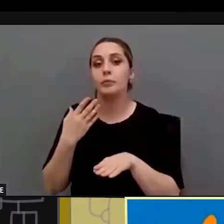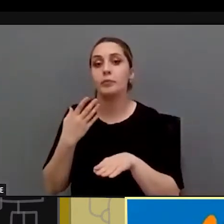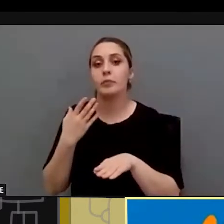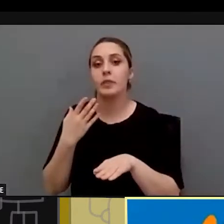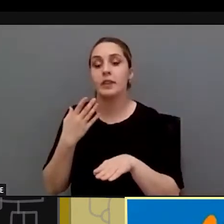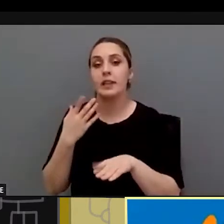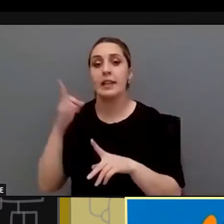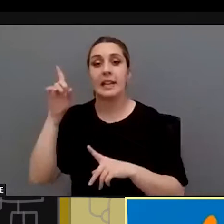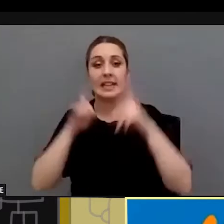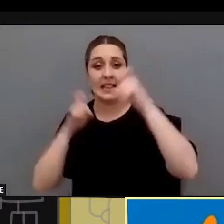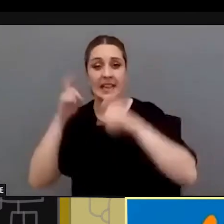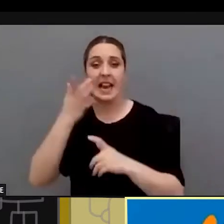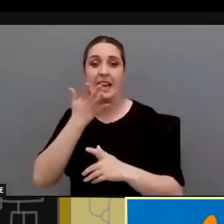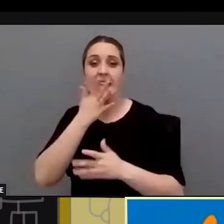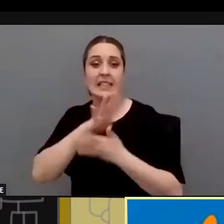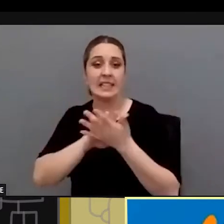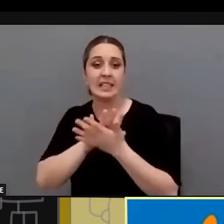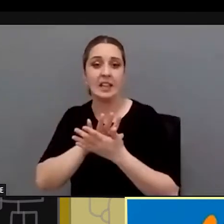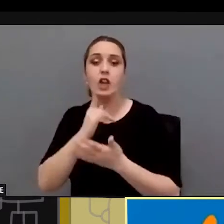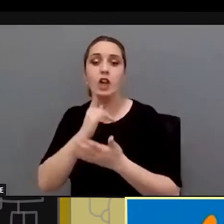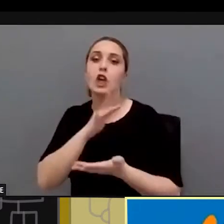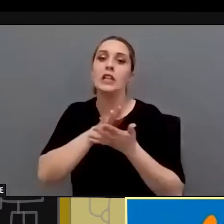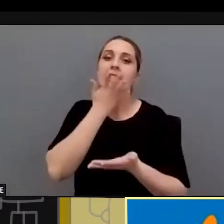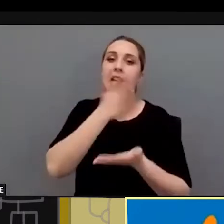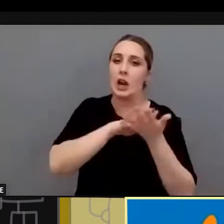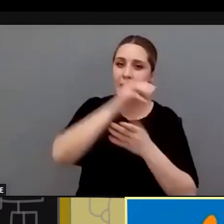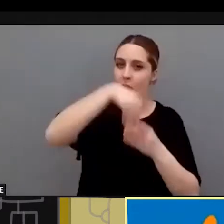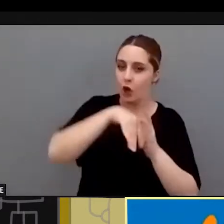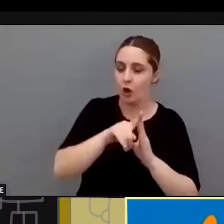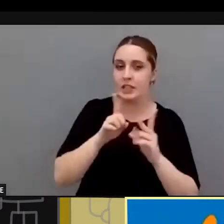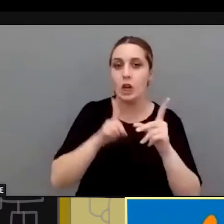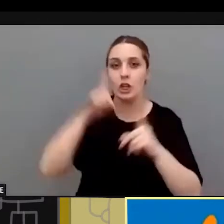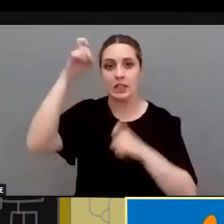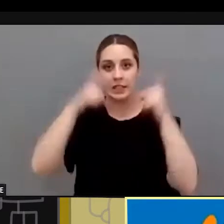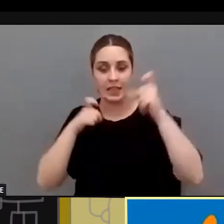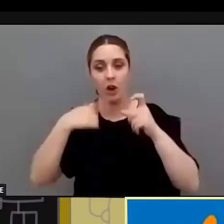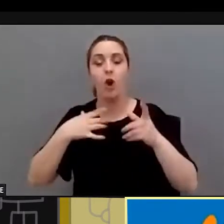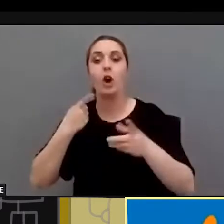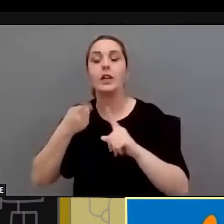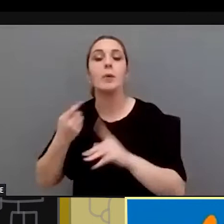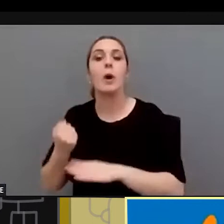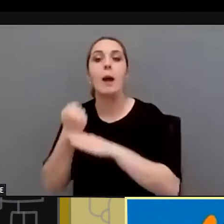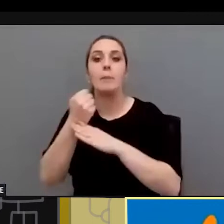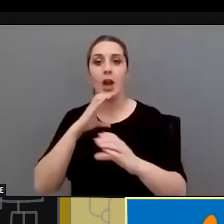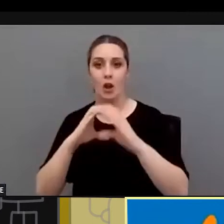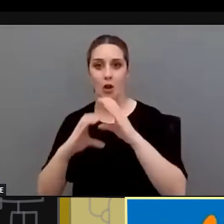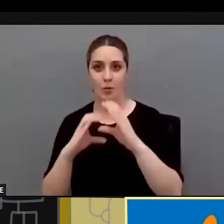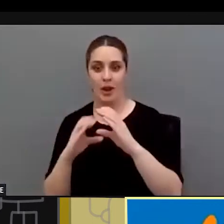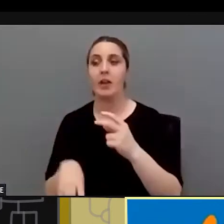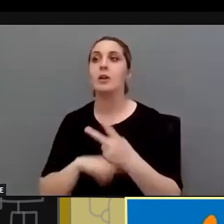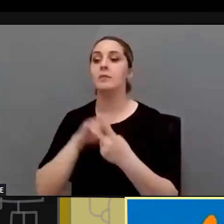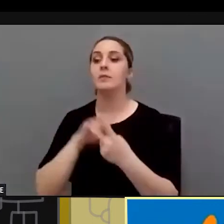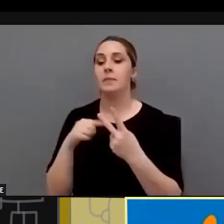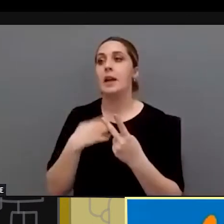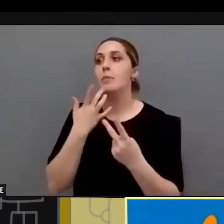señales signos no signos de lengua de signos sino signos que permitan apoyar la comunicación va a poder emplear por